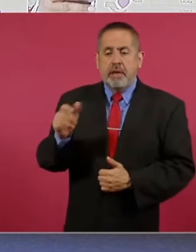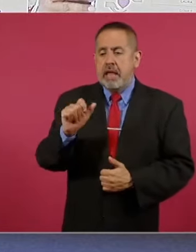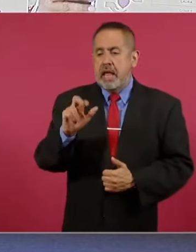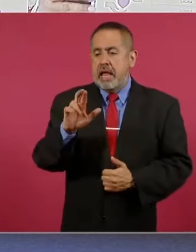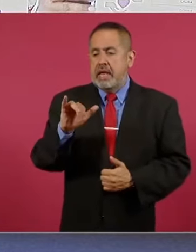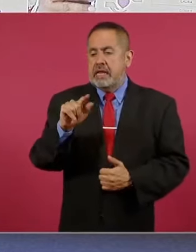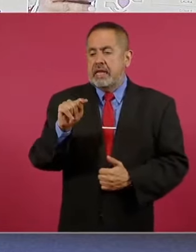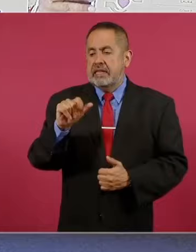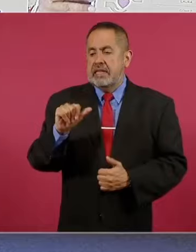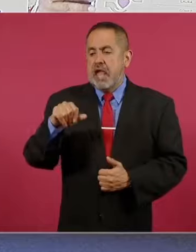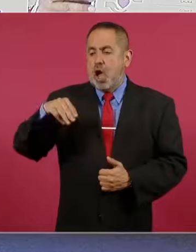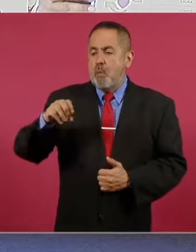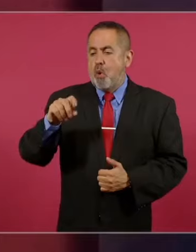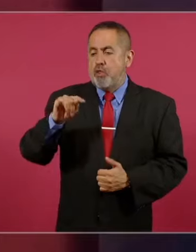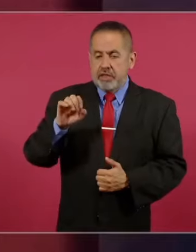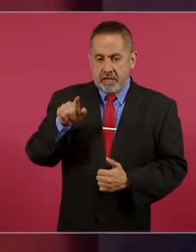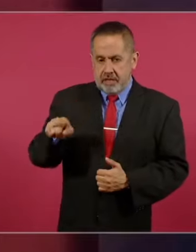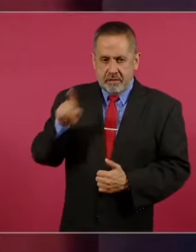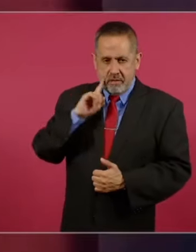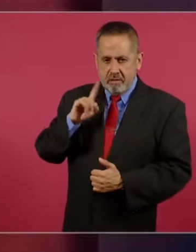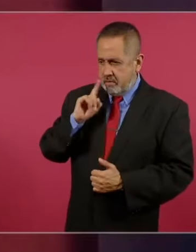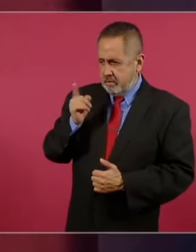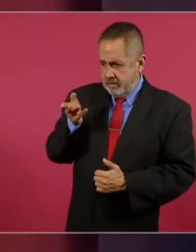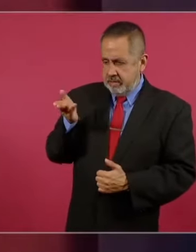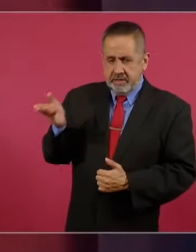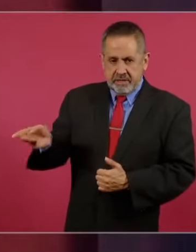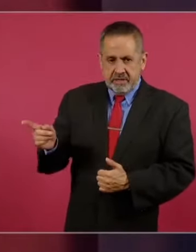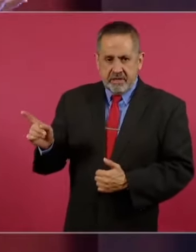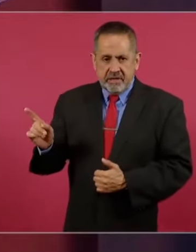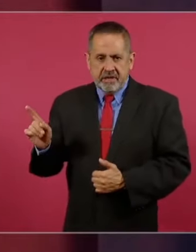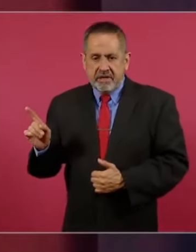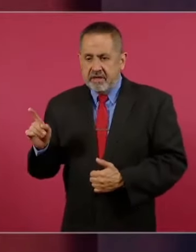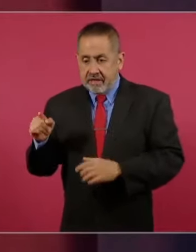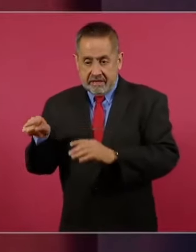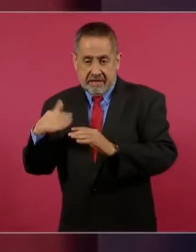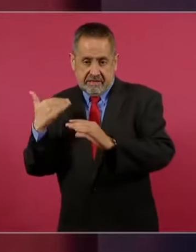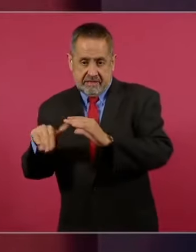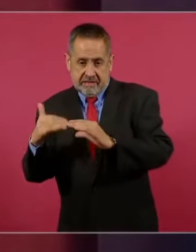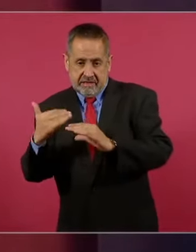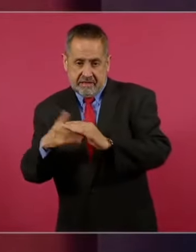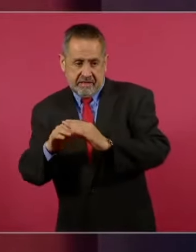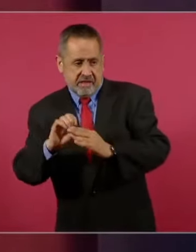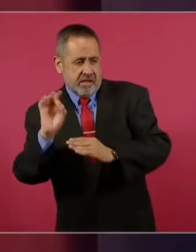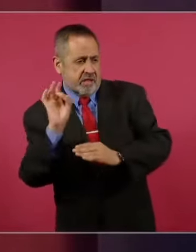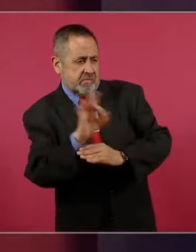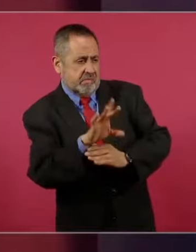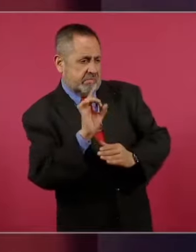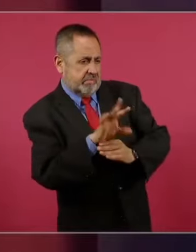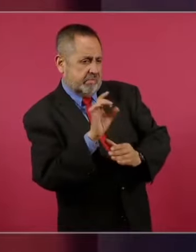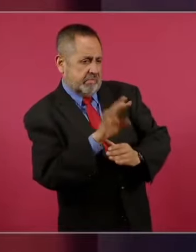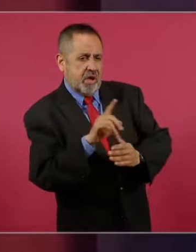Montiel que te envíe las pruebas